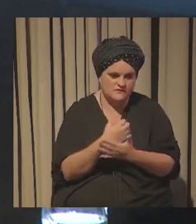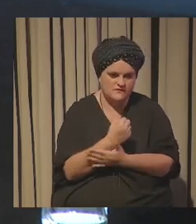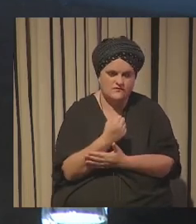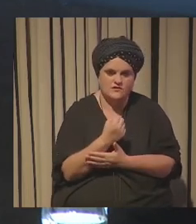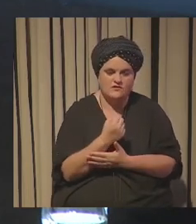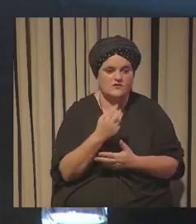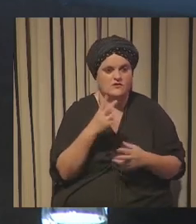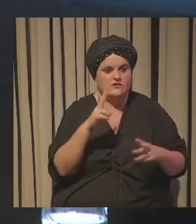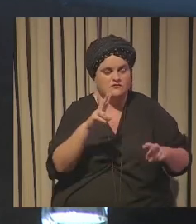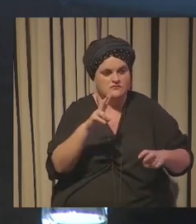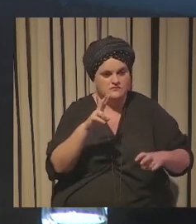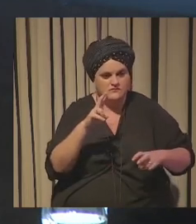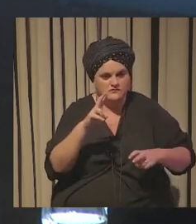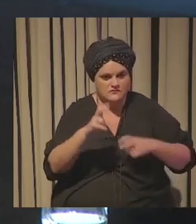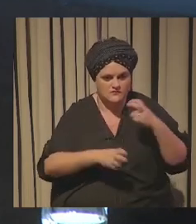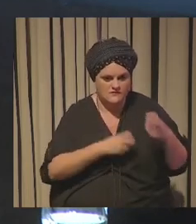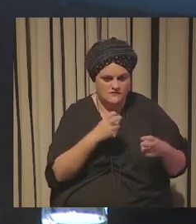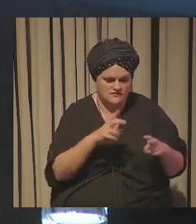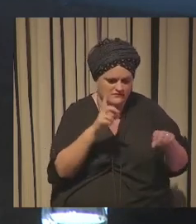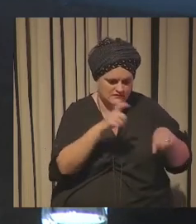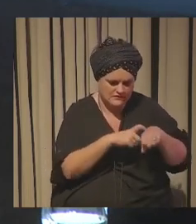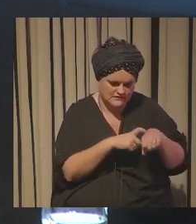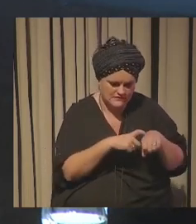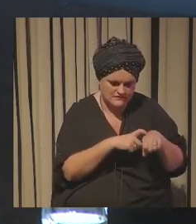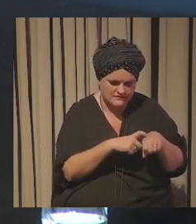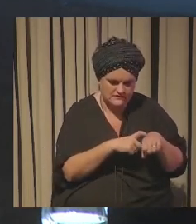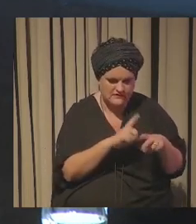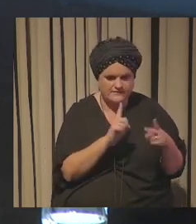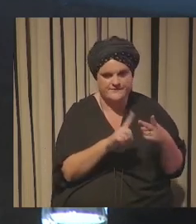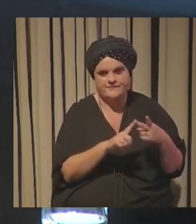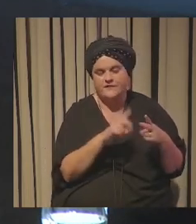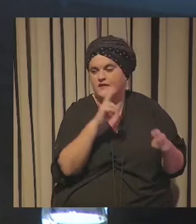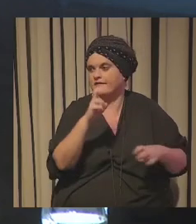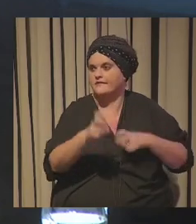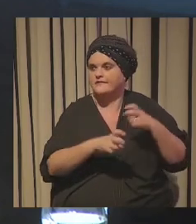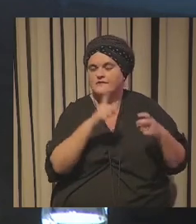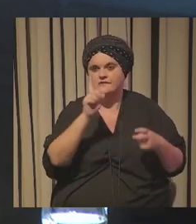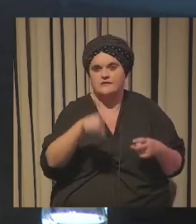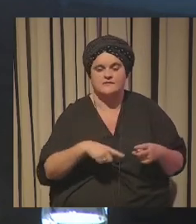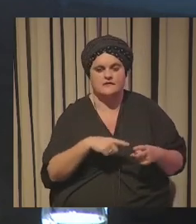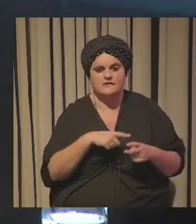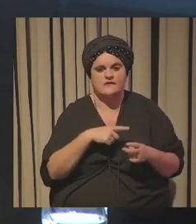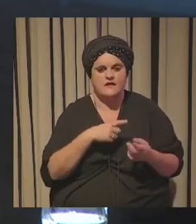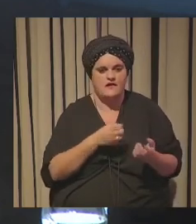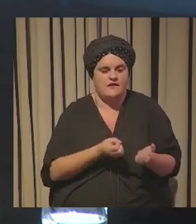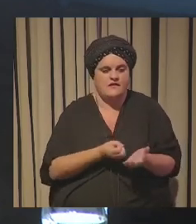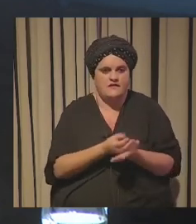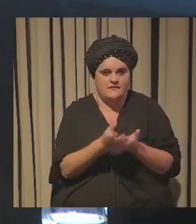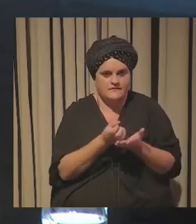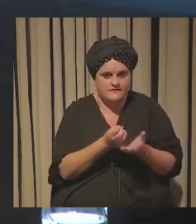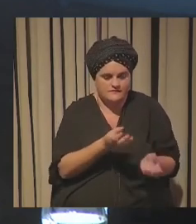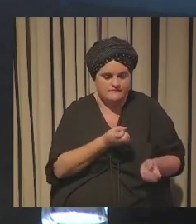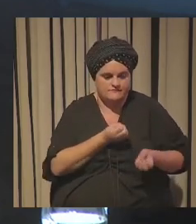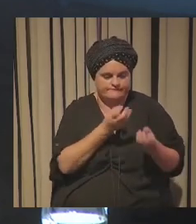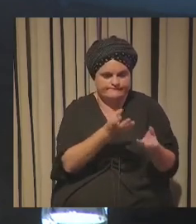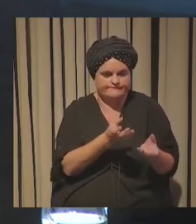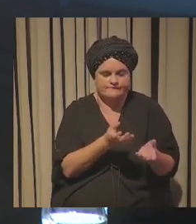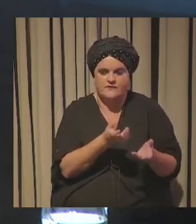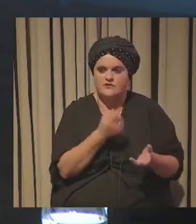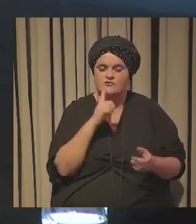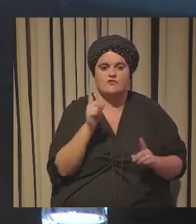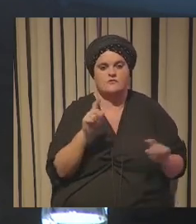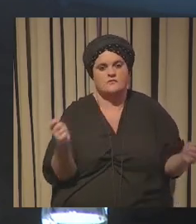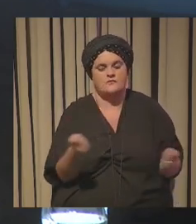puedes innovar en cuanto al género puedes innovar también en cuanto a la narrativa no es por hacer